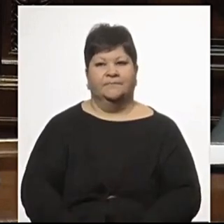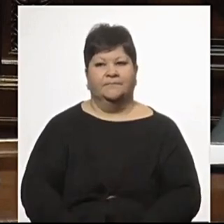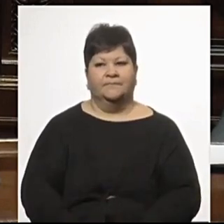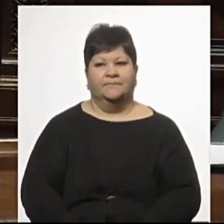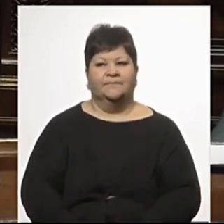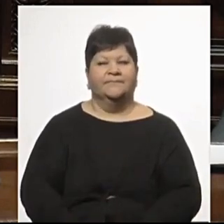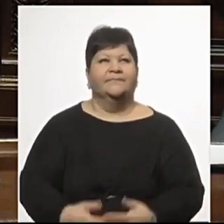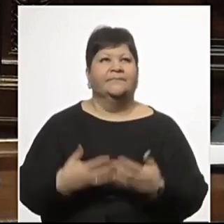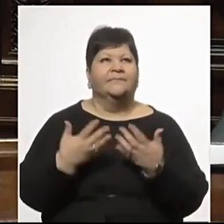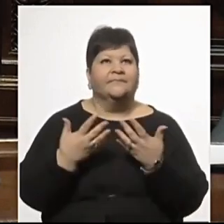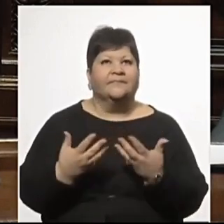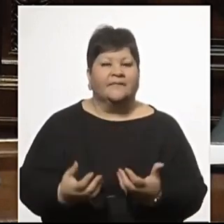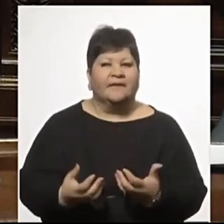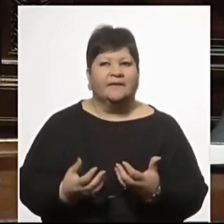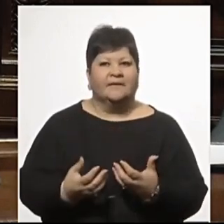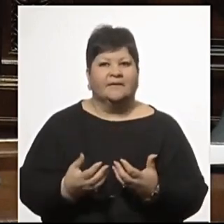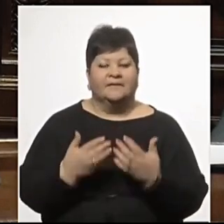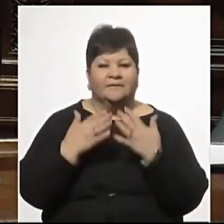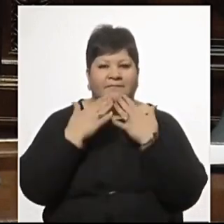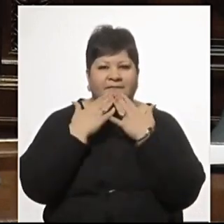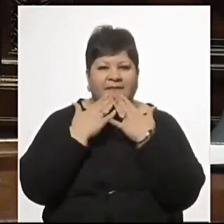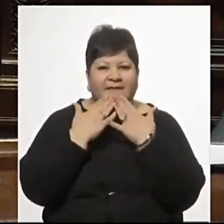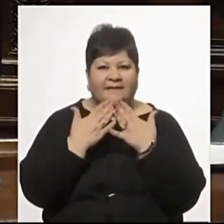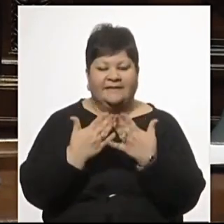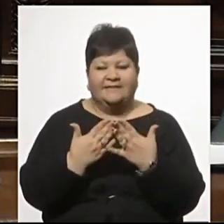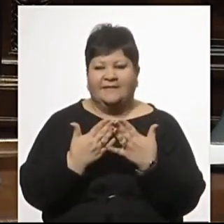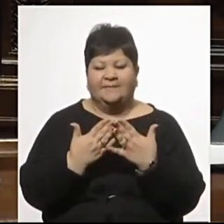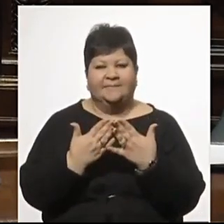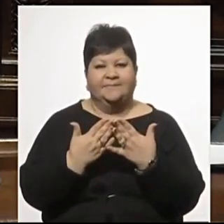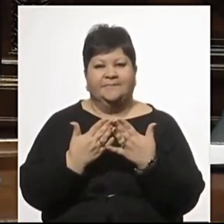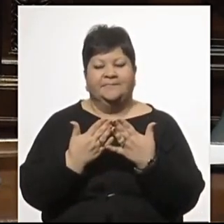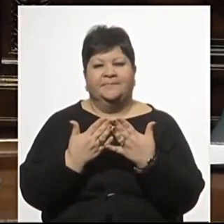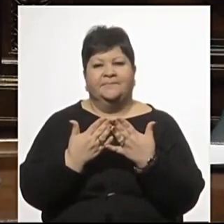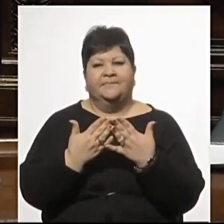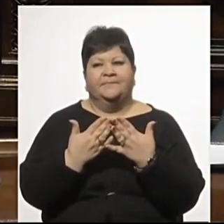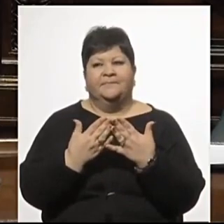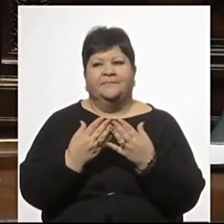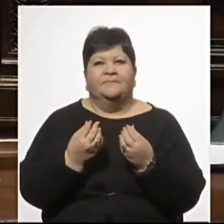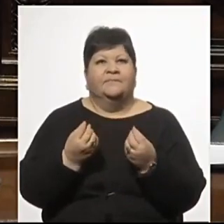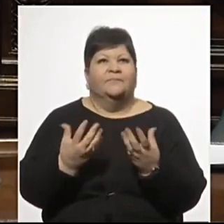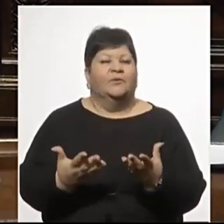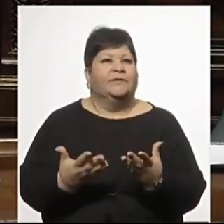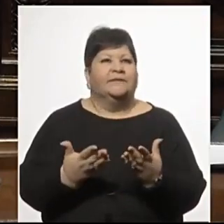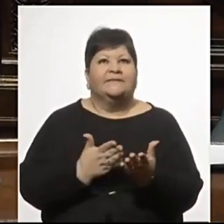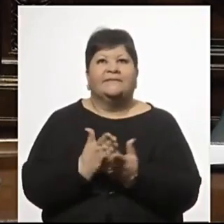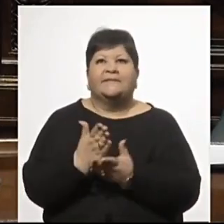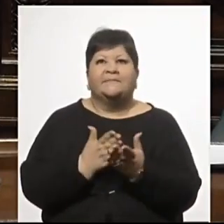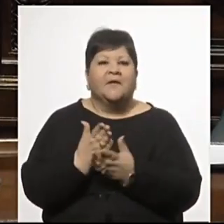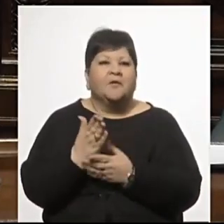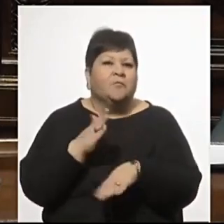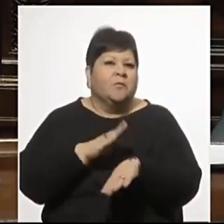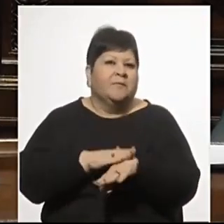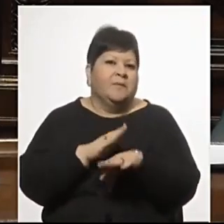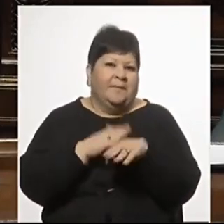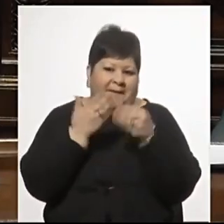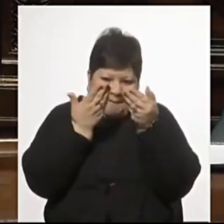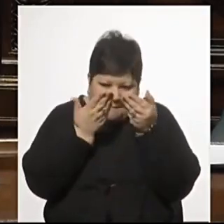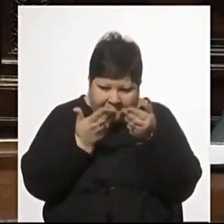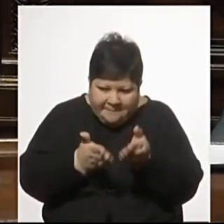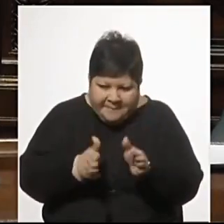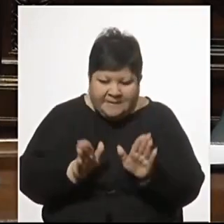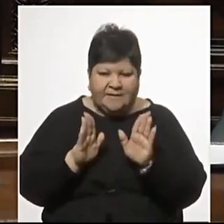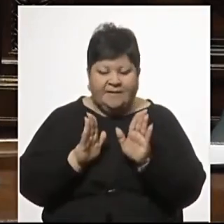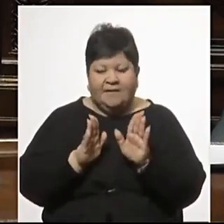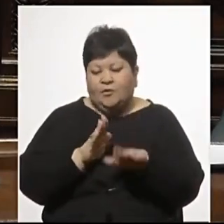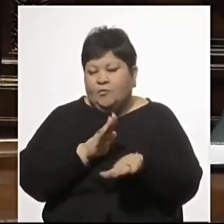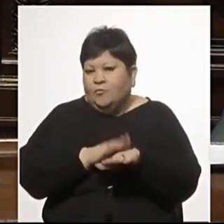quiero agradecer porque hay un tiempo para llegar y hay un tiempo para irse